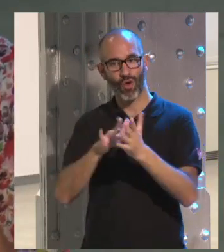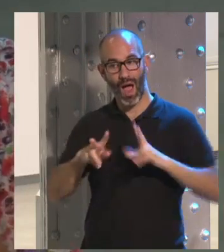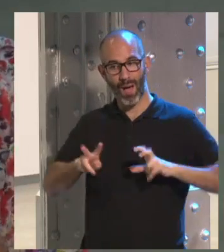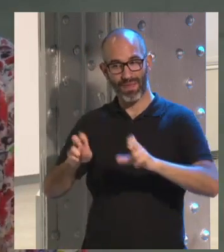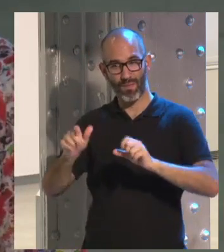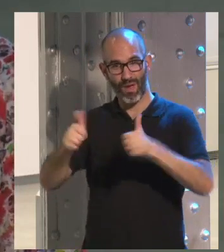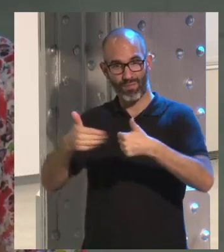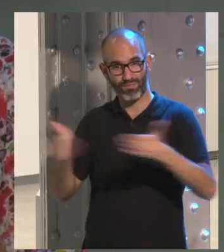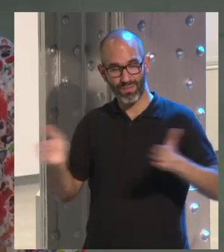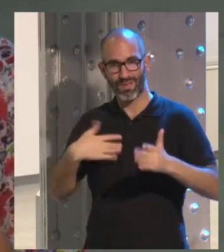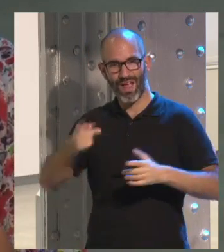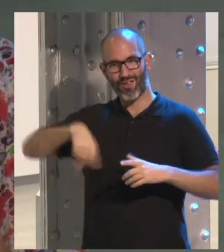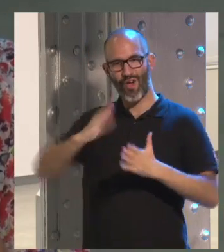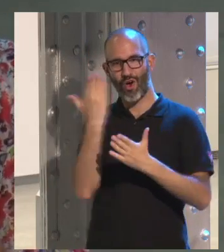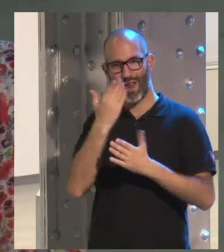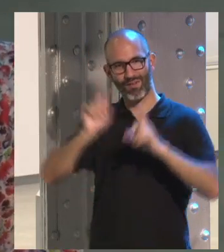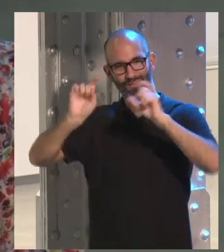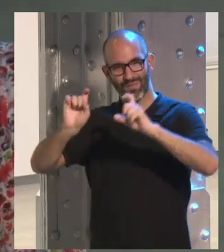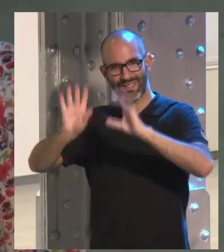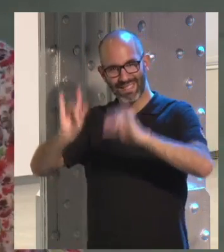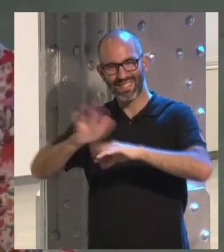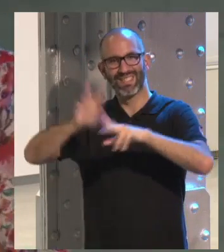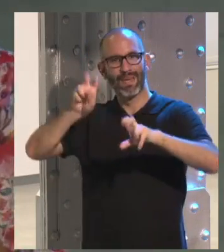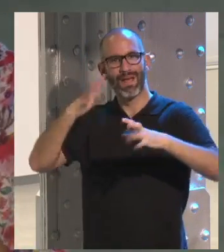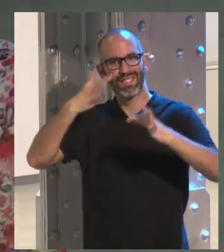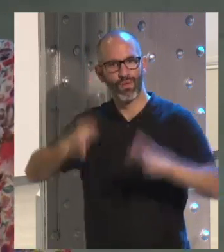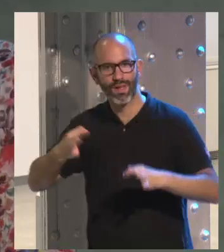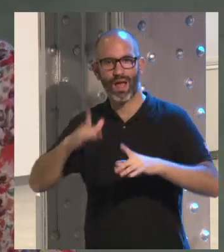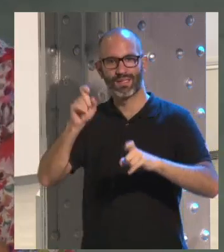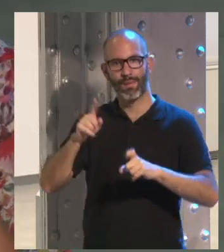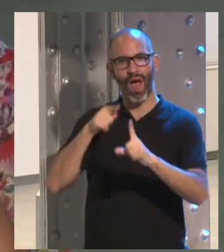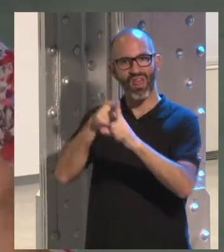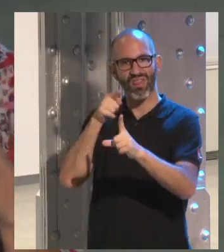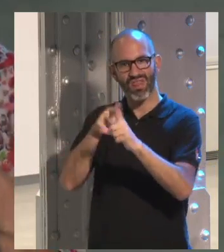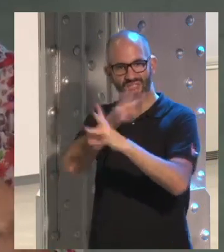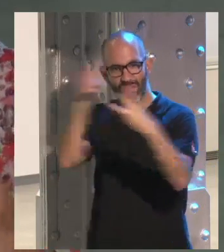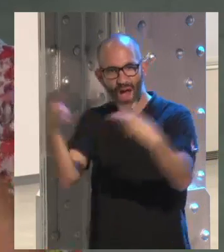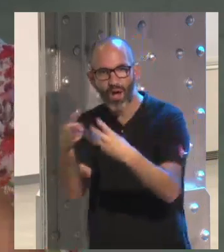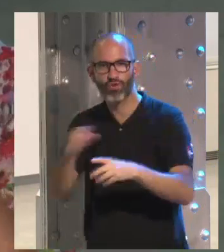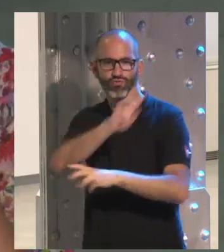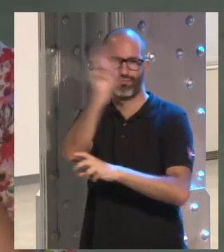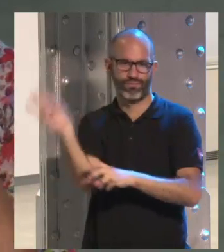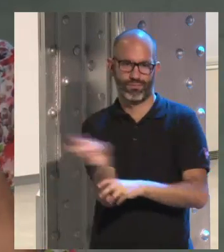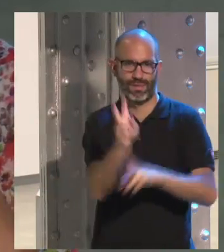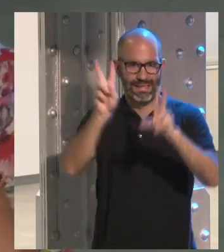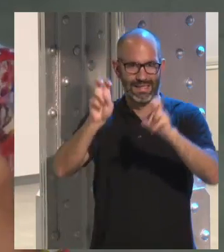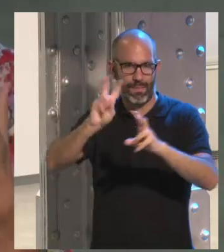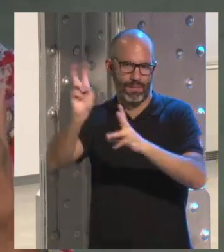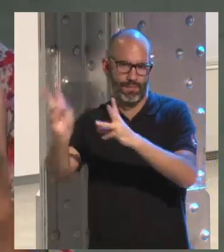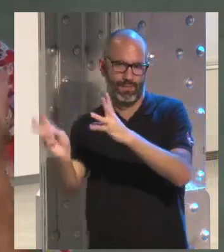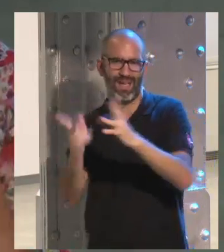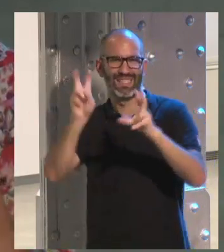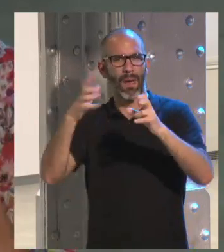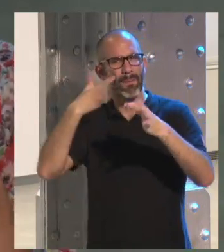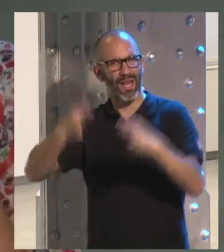esa formación en su centro educativo sobre la seguridad, sobre el ciberacoso y todos estos temas, más relacionado con